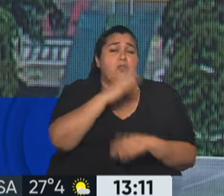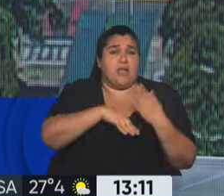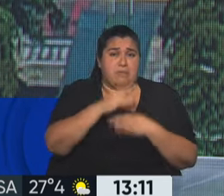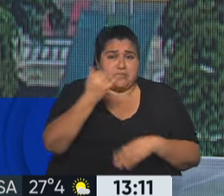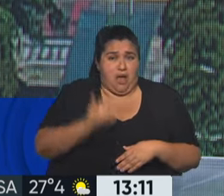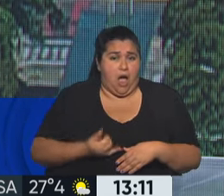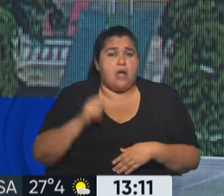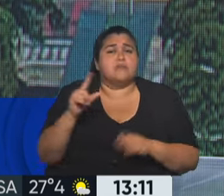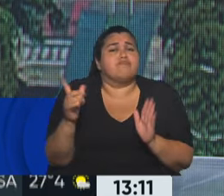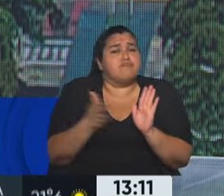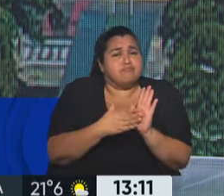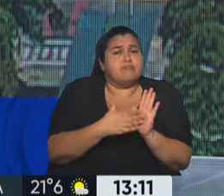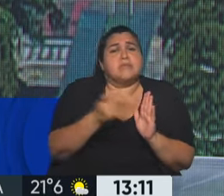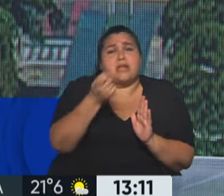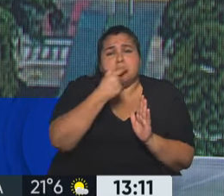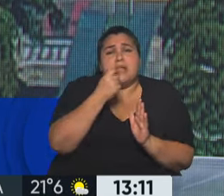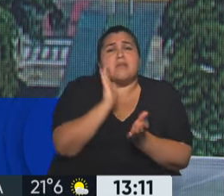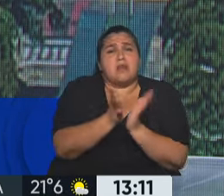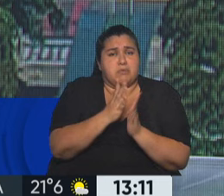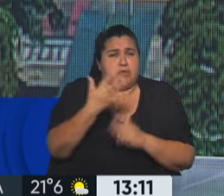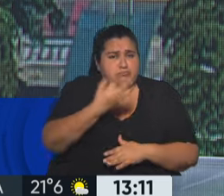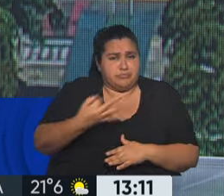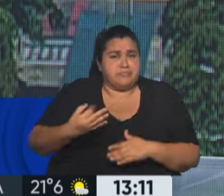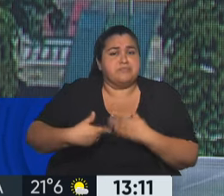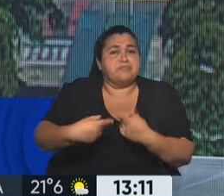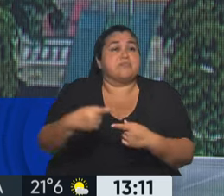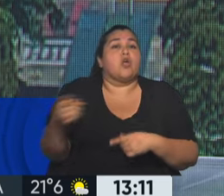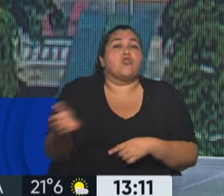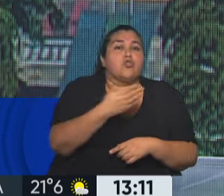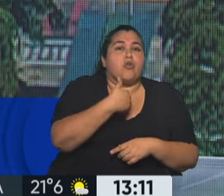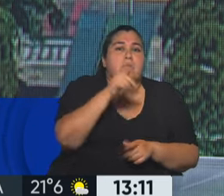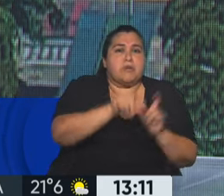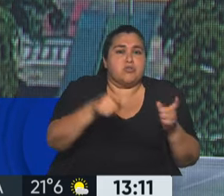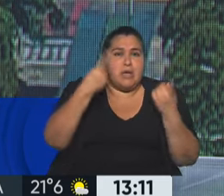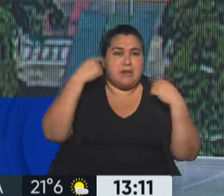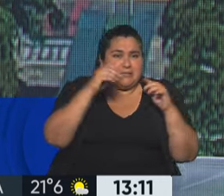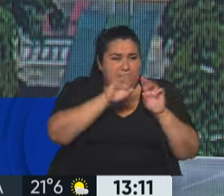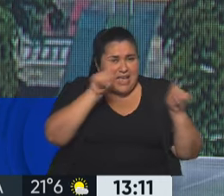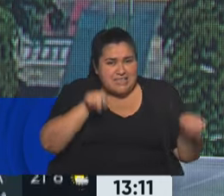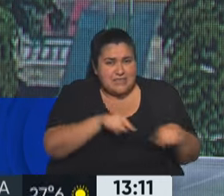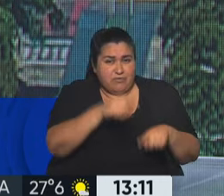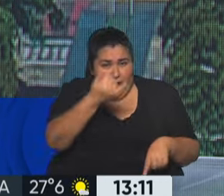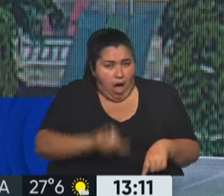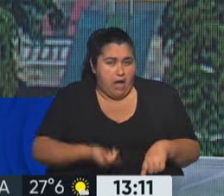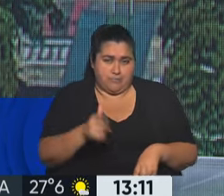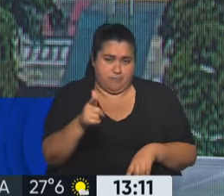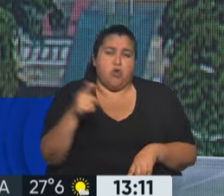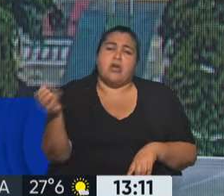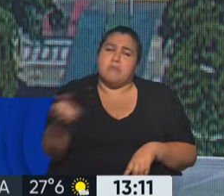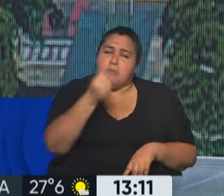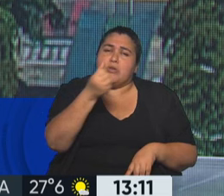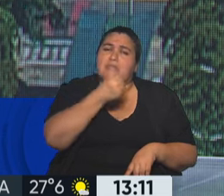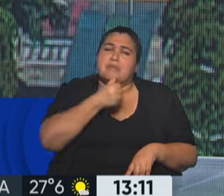garantizada su medicación y sus tratamientos, lo cual no le ocurre a todas las personas con epilepsia. Así que es muy importante que puedan disponer de los